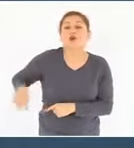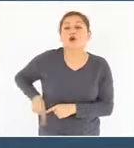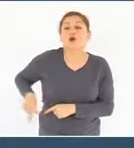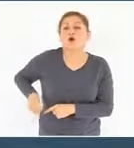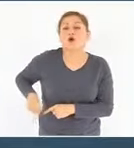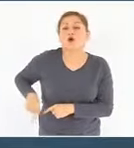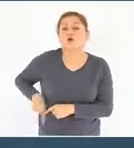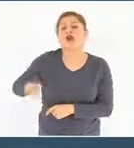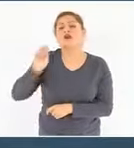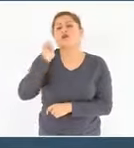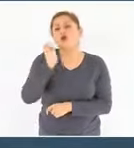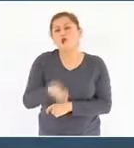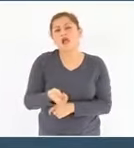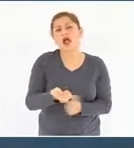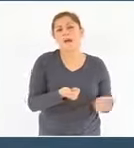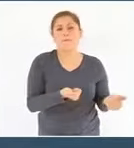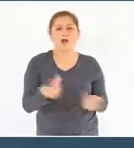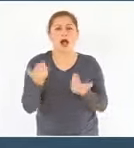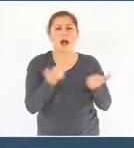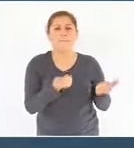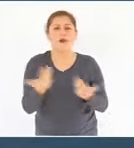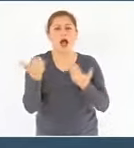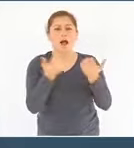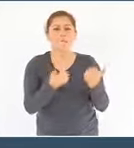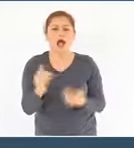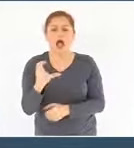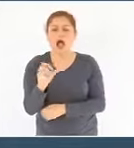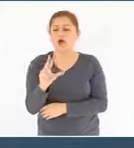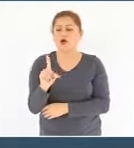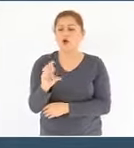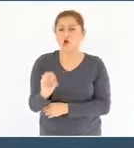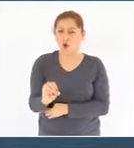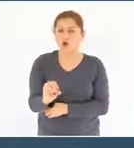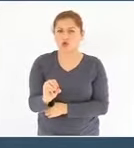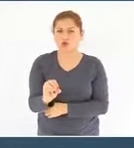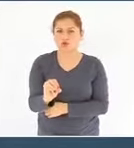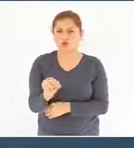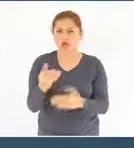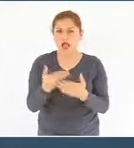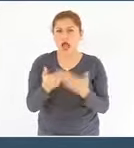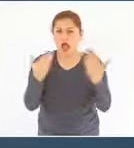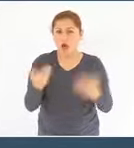importando crudo ligero y nosotros ya lo estamos exportando.